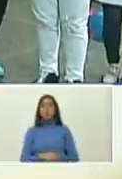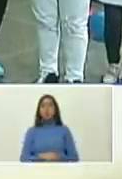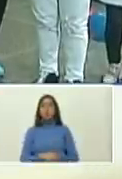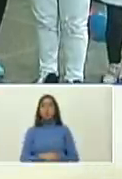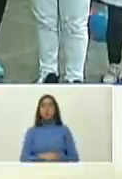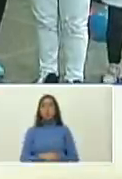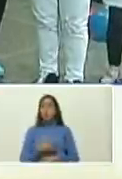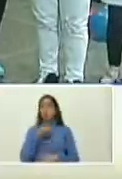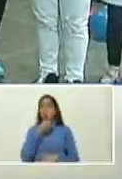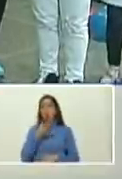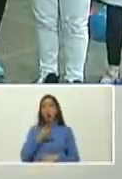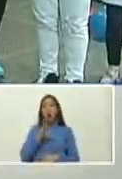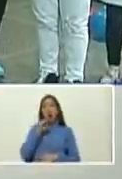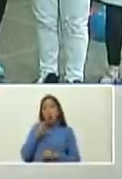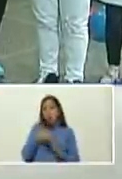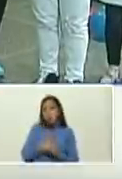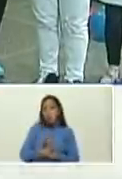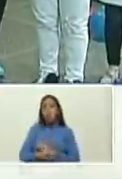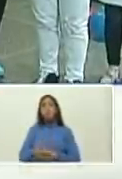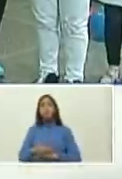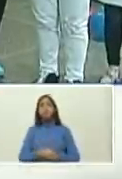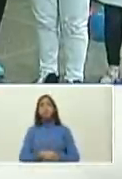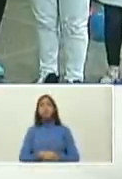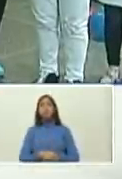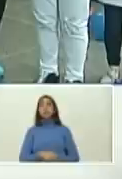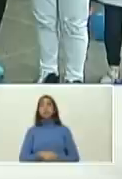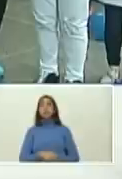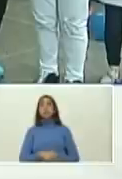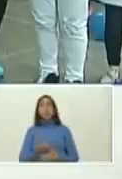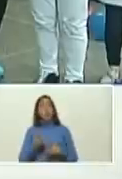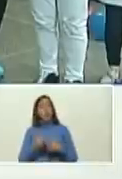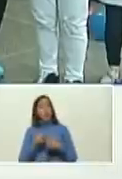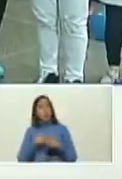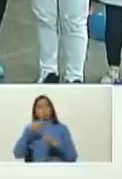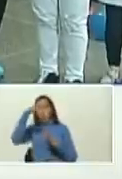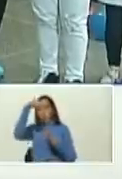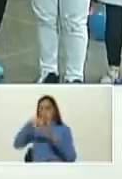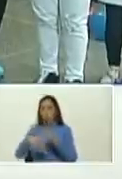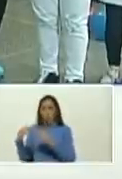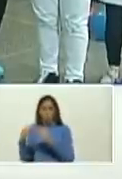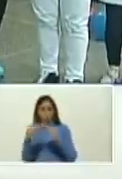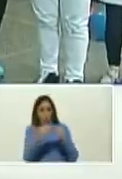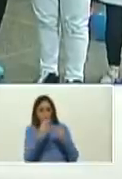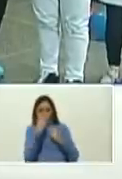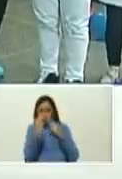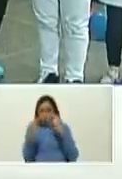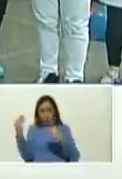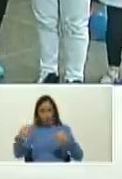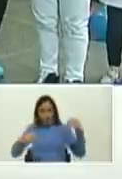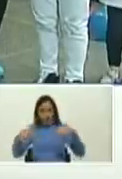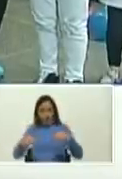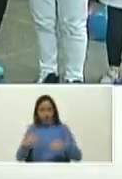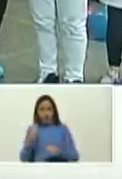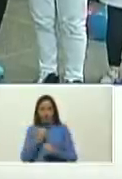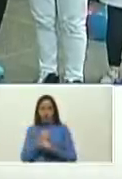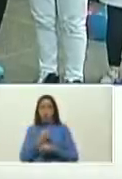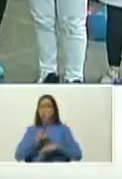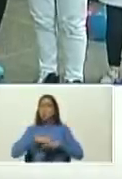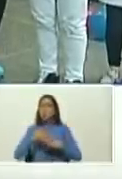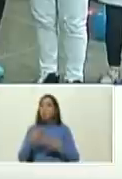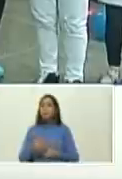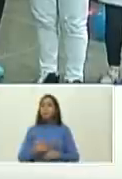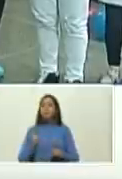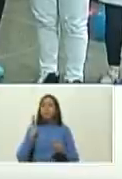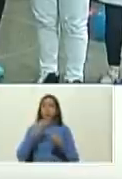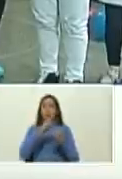hablando bonito vale mira Naún hay que profundizar el casa por casa porque estamos llegando al